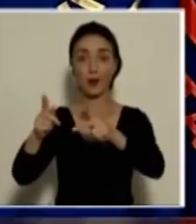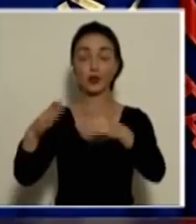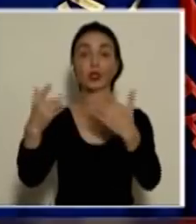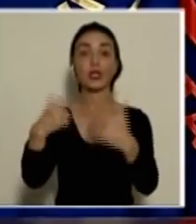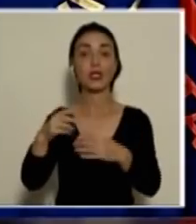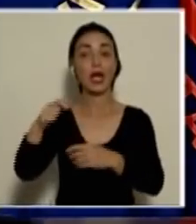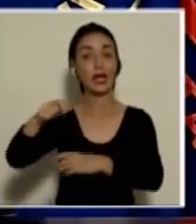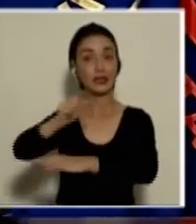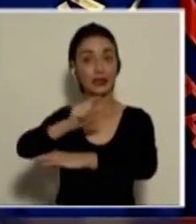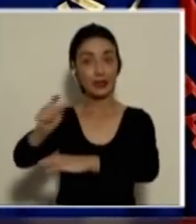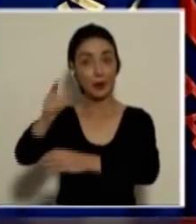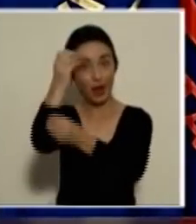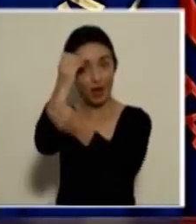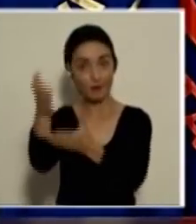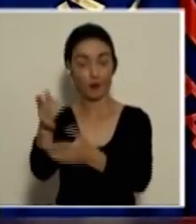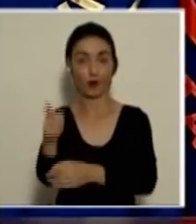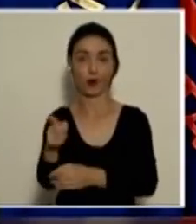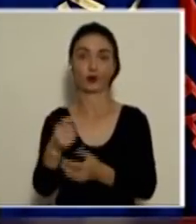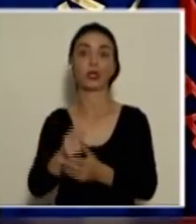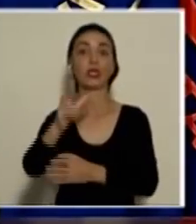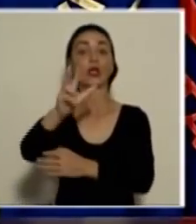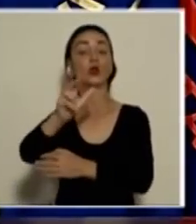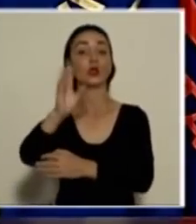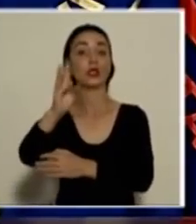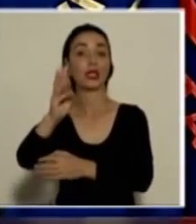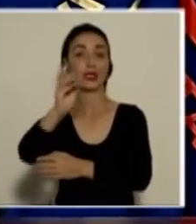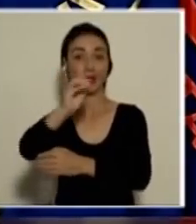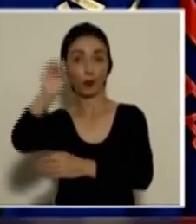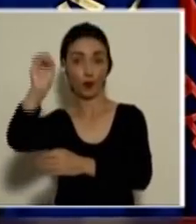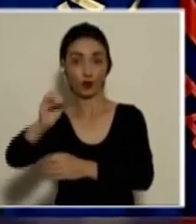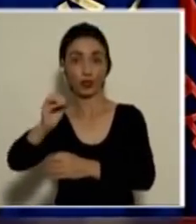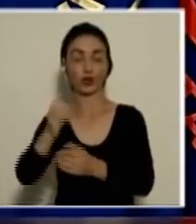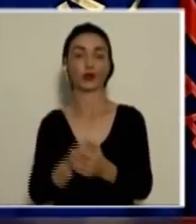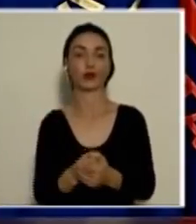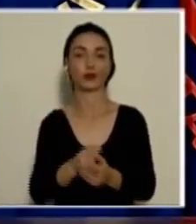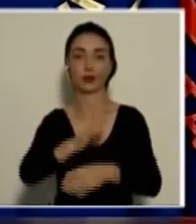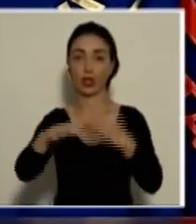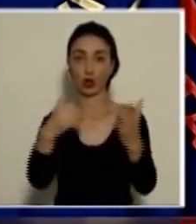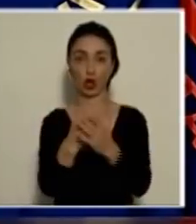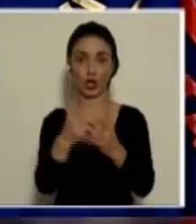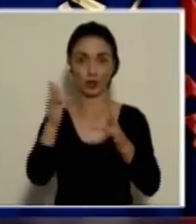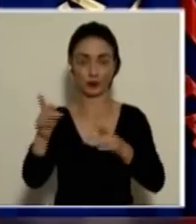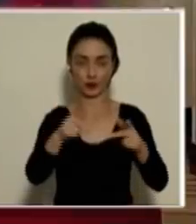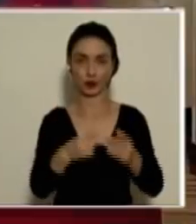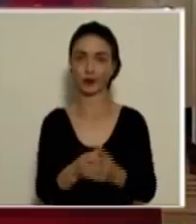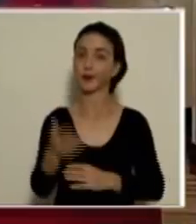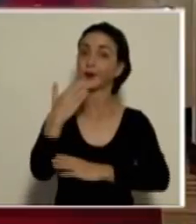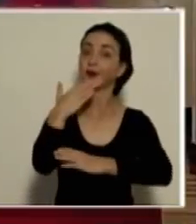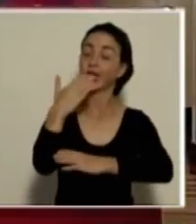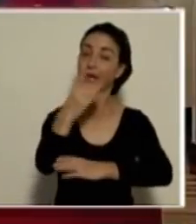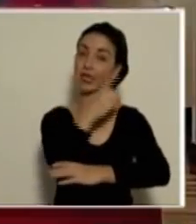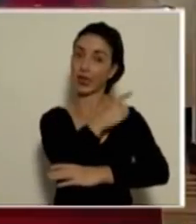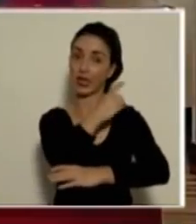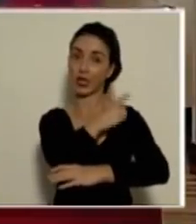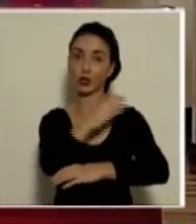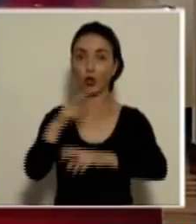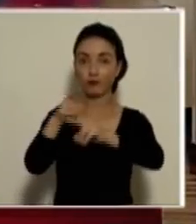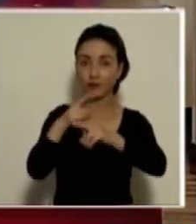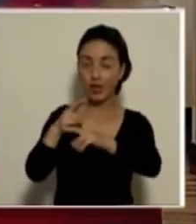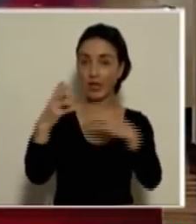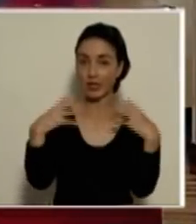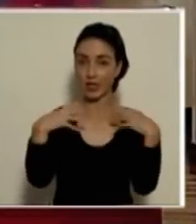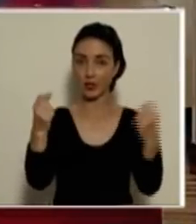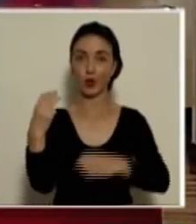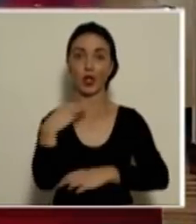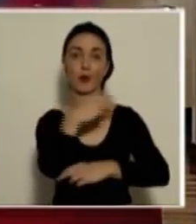reportados esta semana, lo que representa un 36% de los casos totales. Muchas gracias al director de la Vigilancia de la